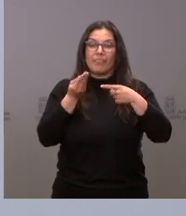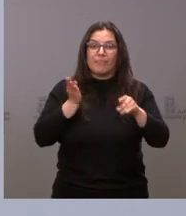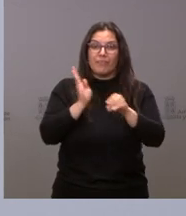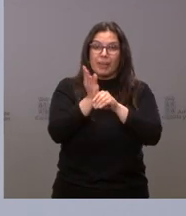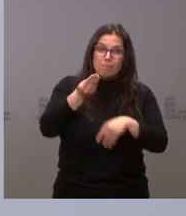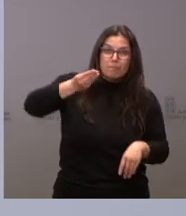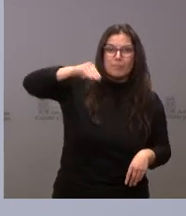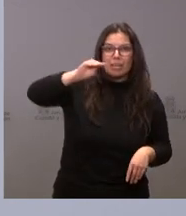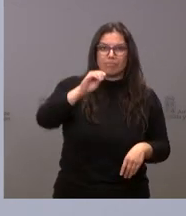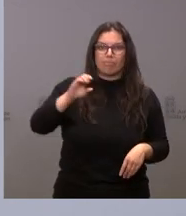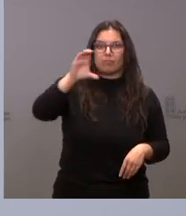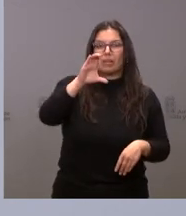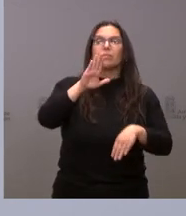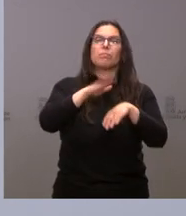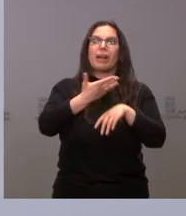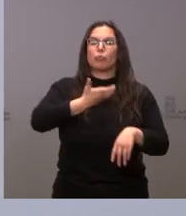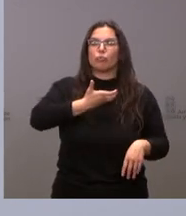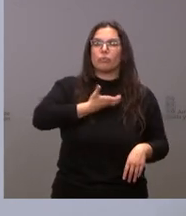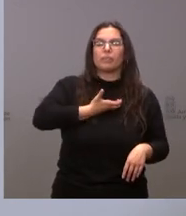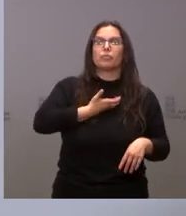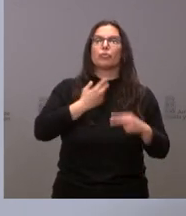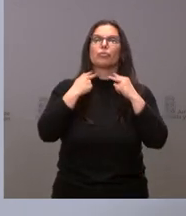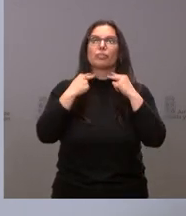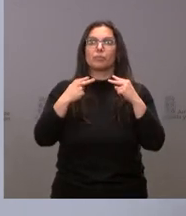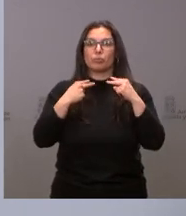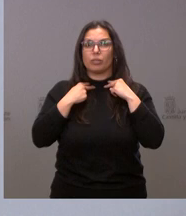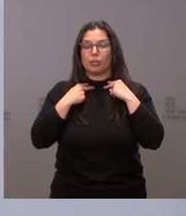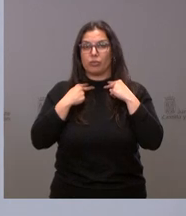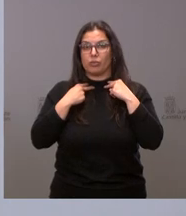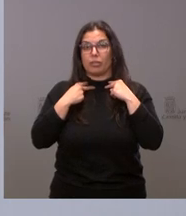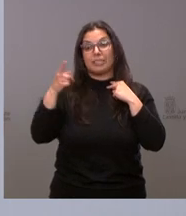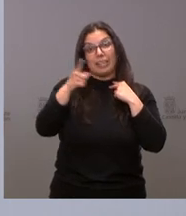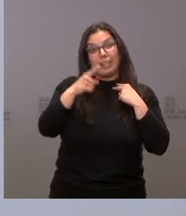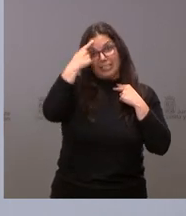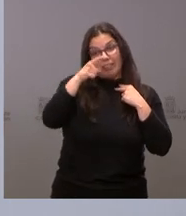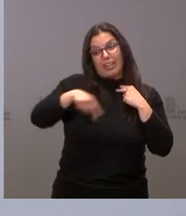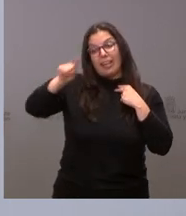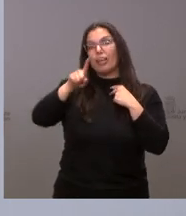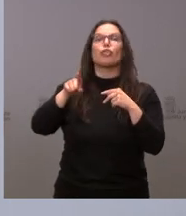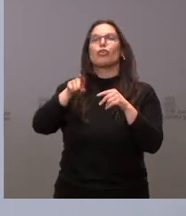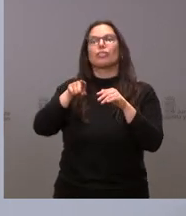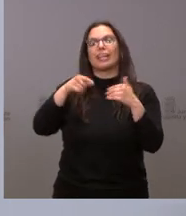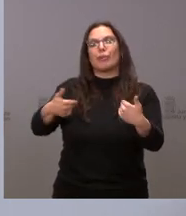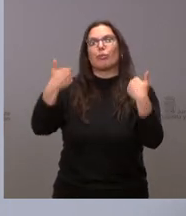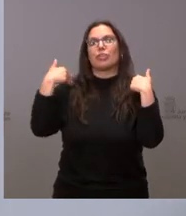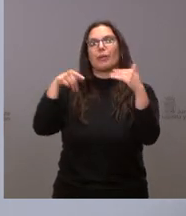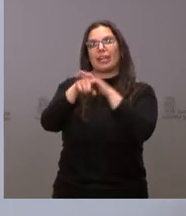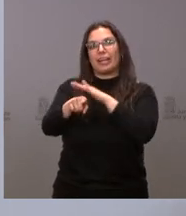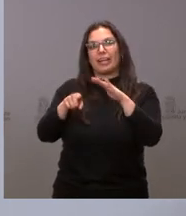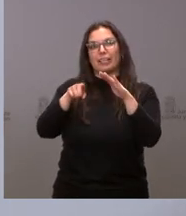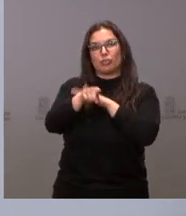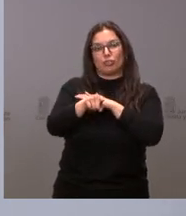adicional a las corporaciones locales que saben que son las que gestionan las competencias de la comunidad